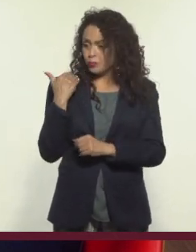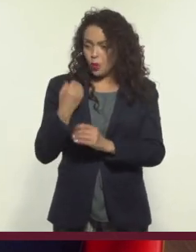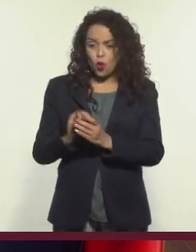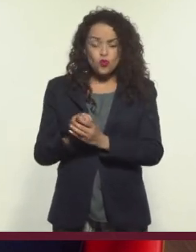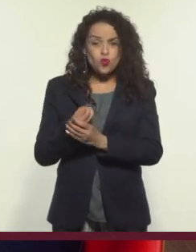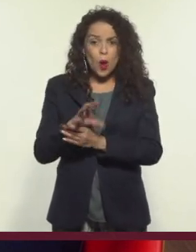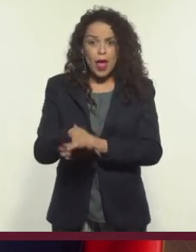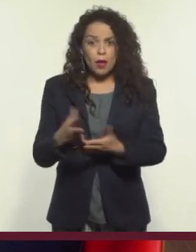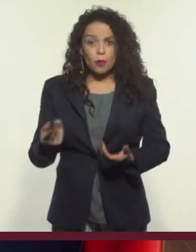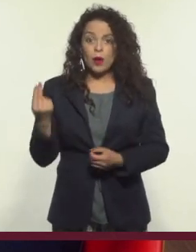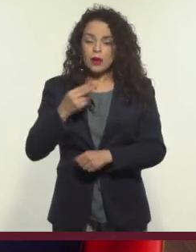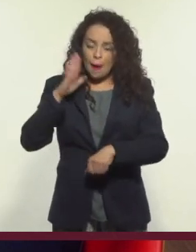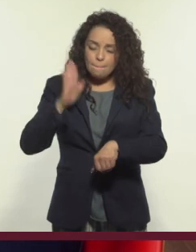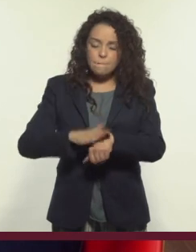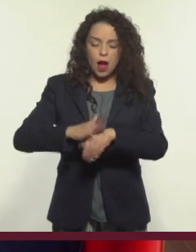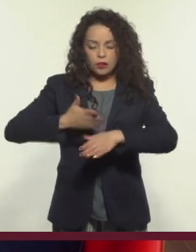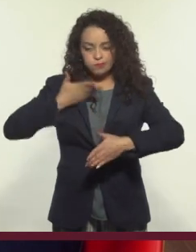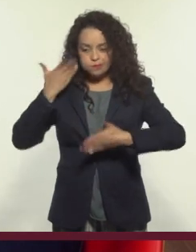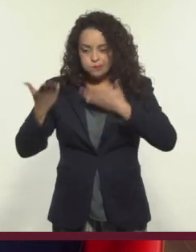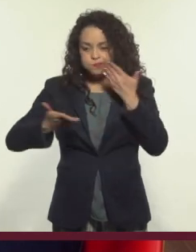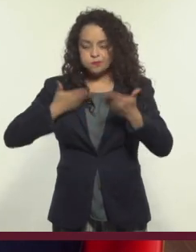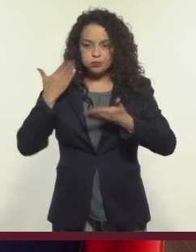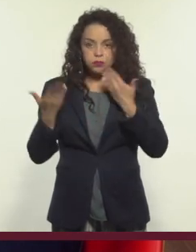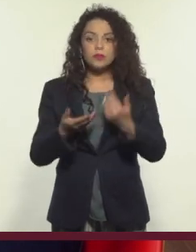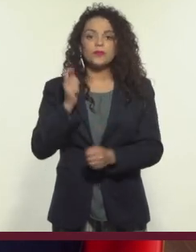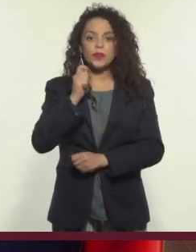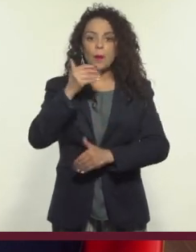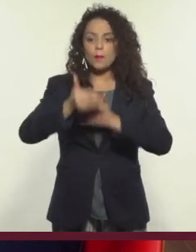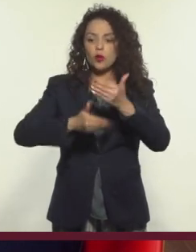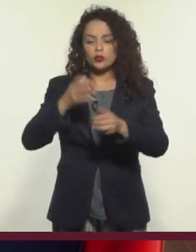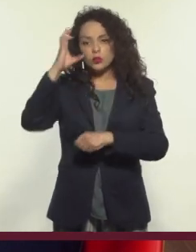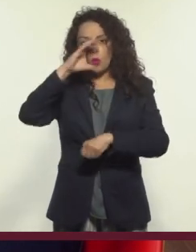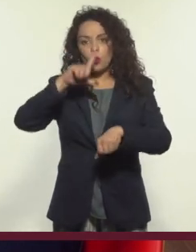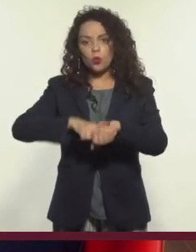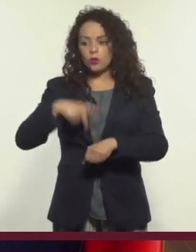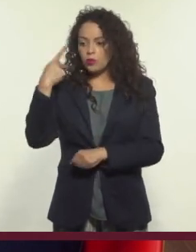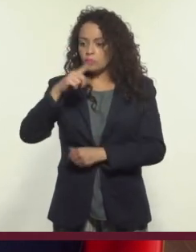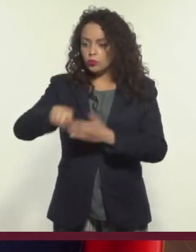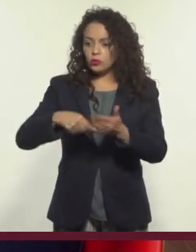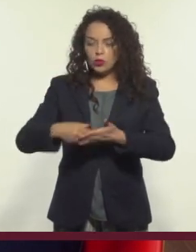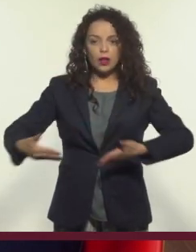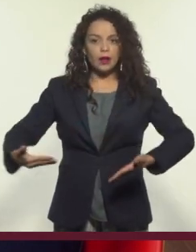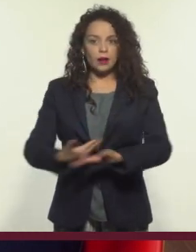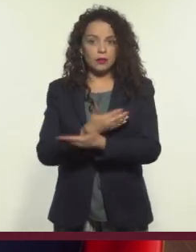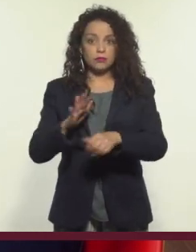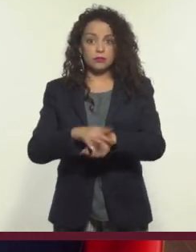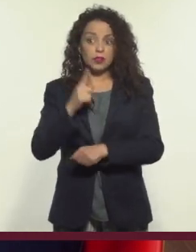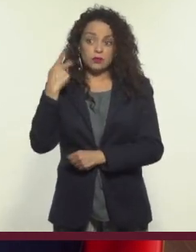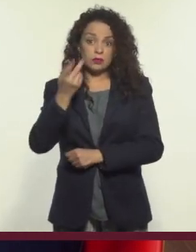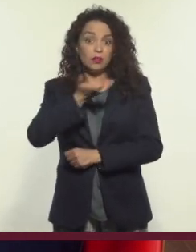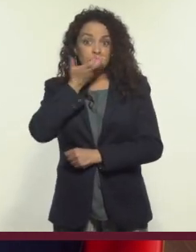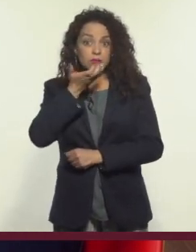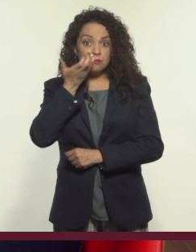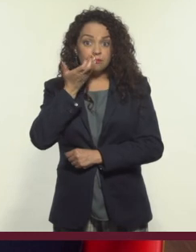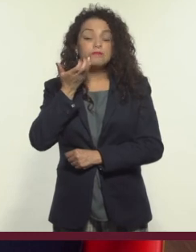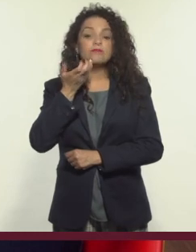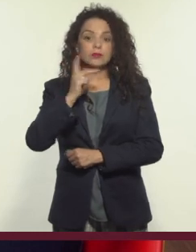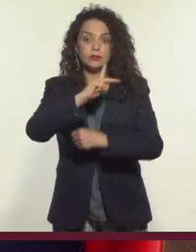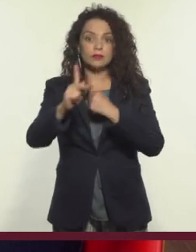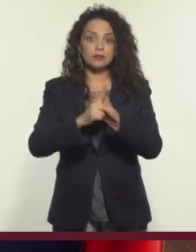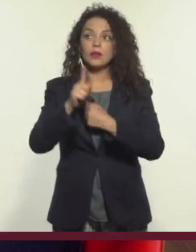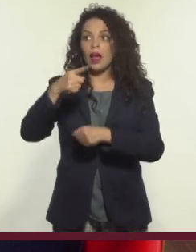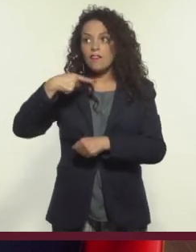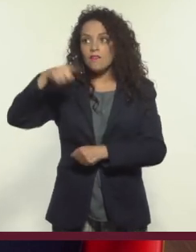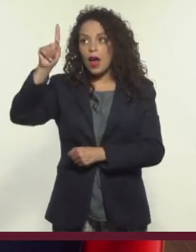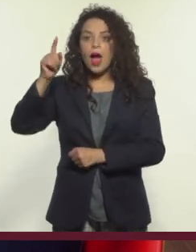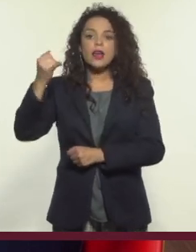y requiere aún de mucho estudio. Ver cómo afecta a los procesos culturales del país de origen al nutrirse de las costumbres del